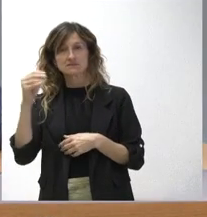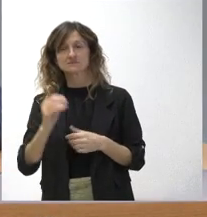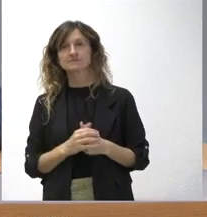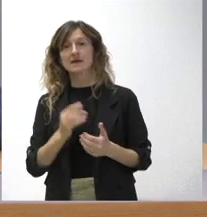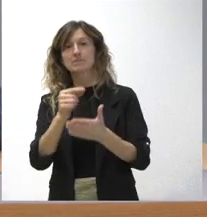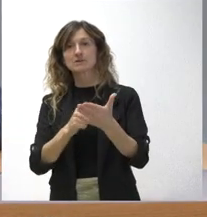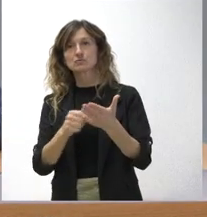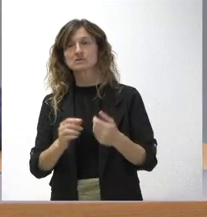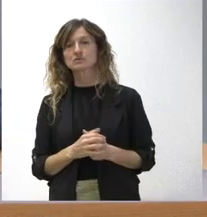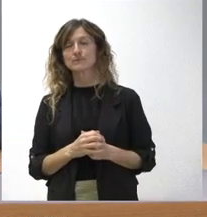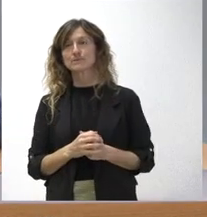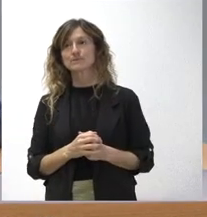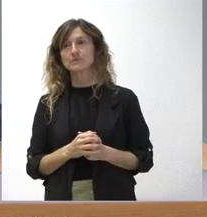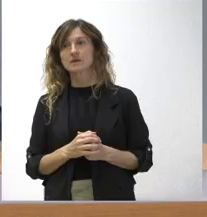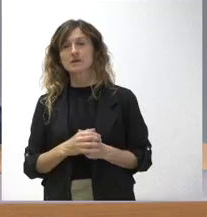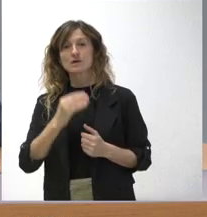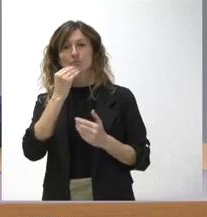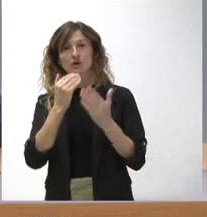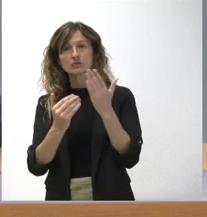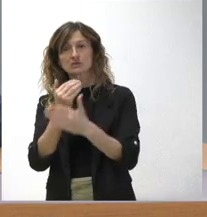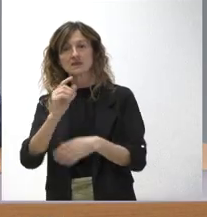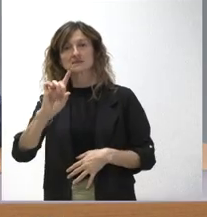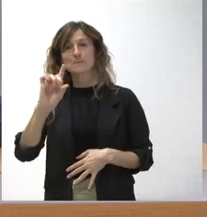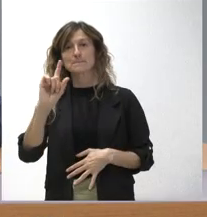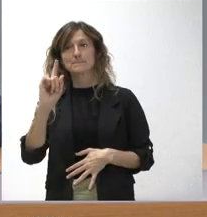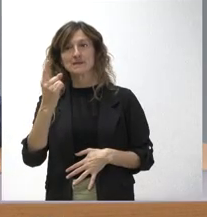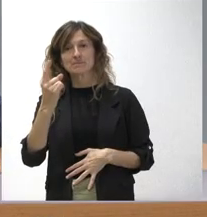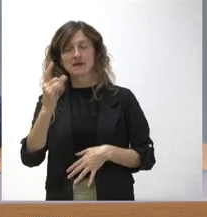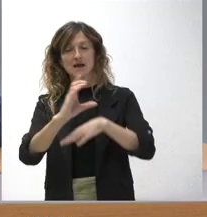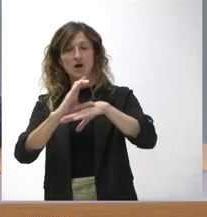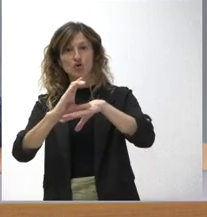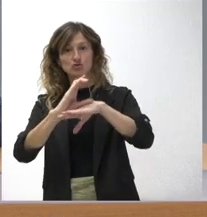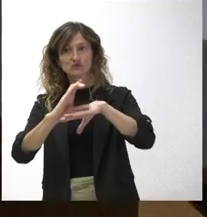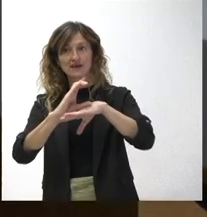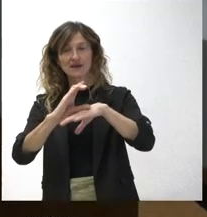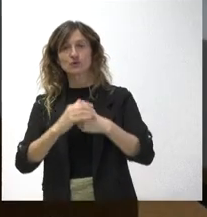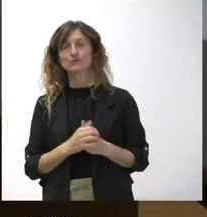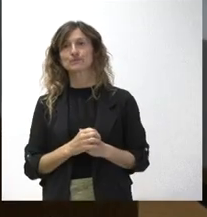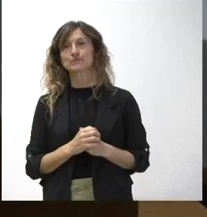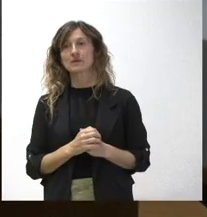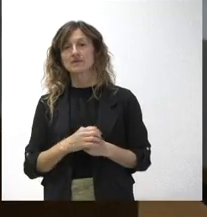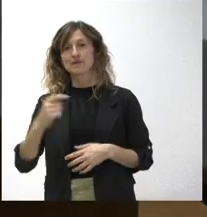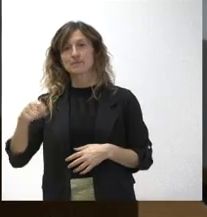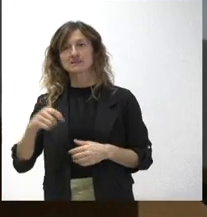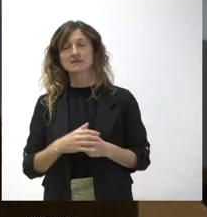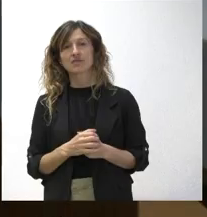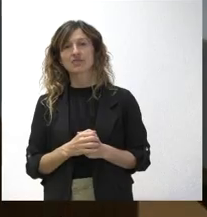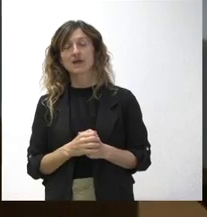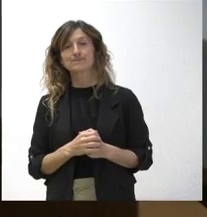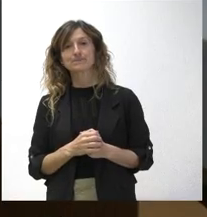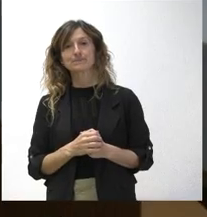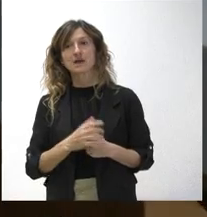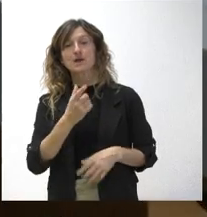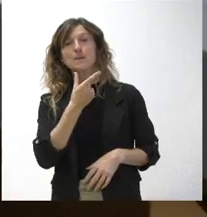Hola, buenos días. Varias cuestiones. La primera para el consejero de la Presidencia. Me gustaría